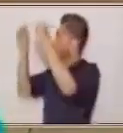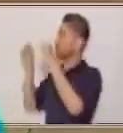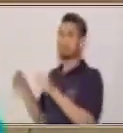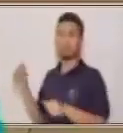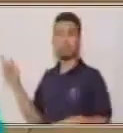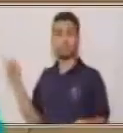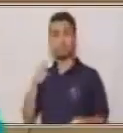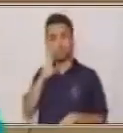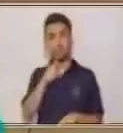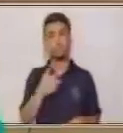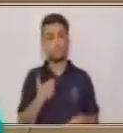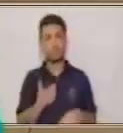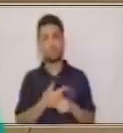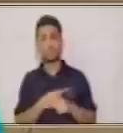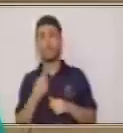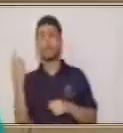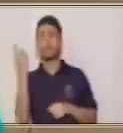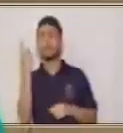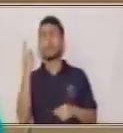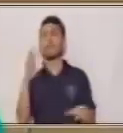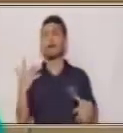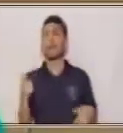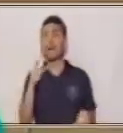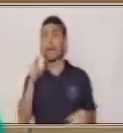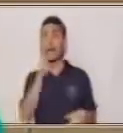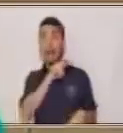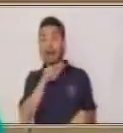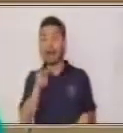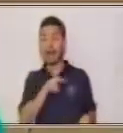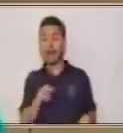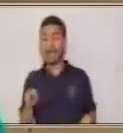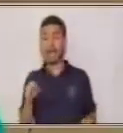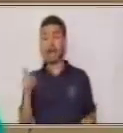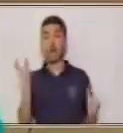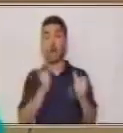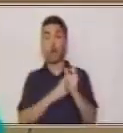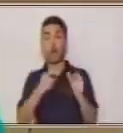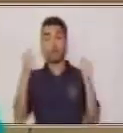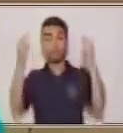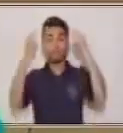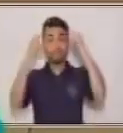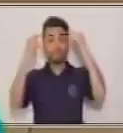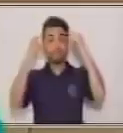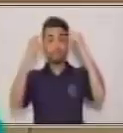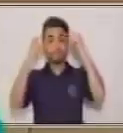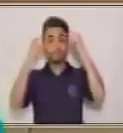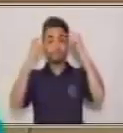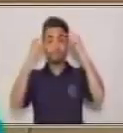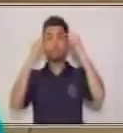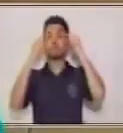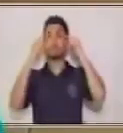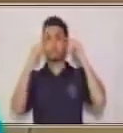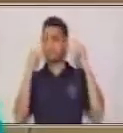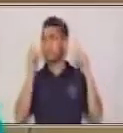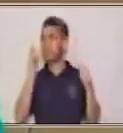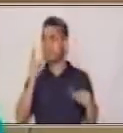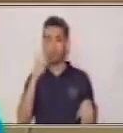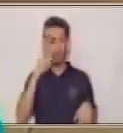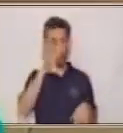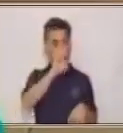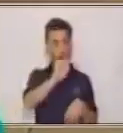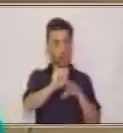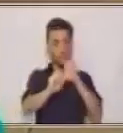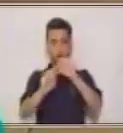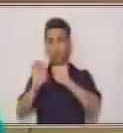que encuentres. Lo importante es leer con la mente y vamos a encontrar siempre palabras